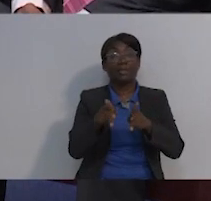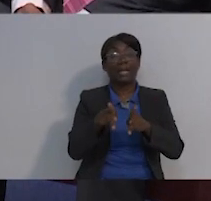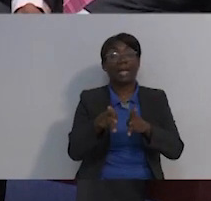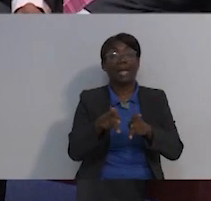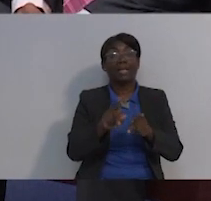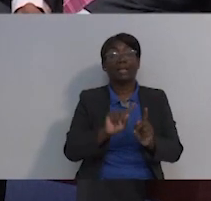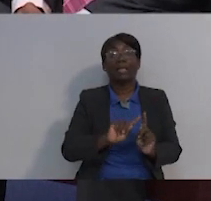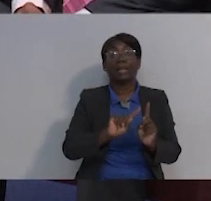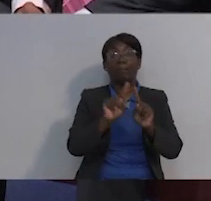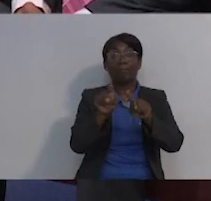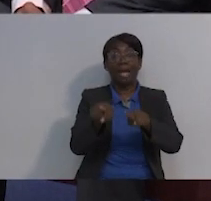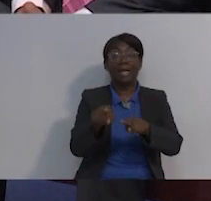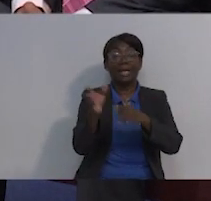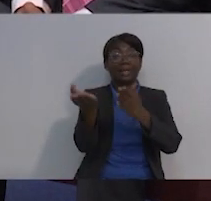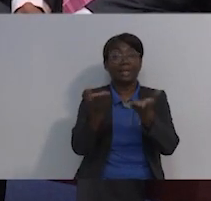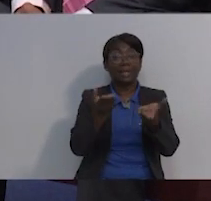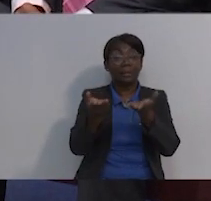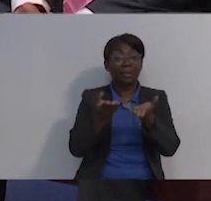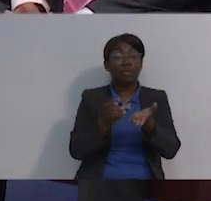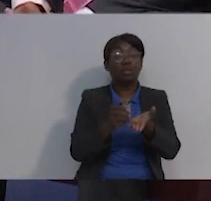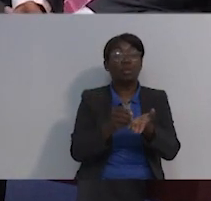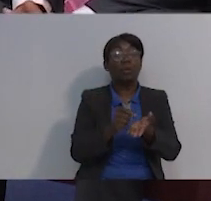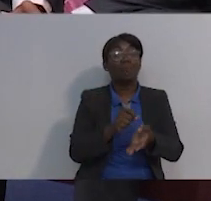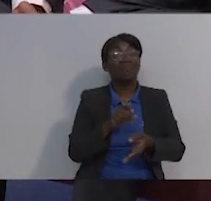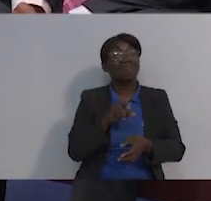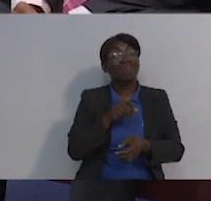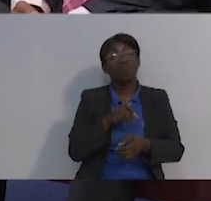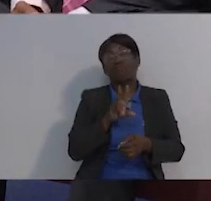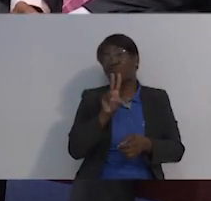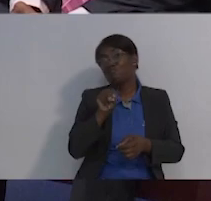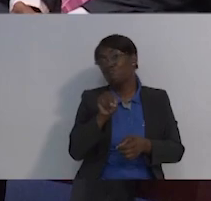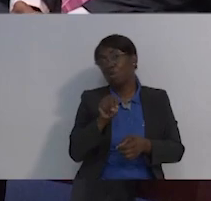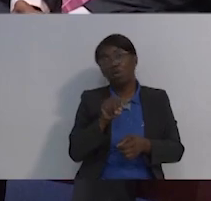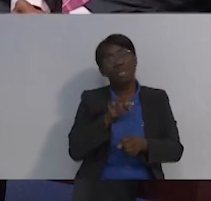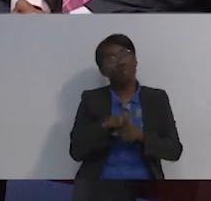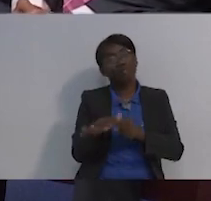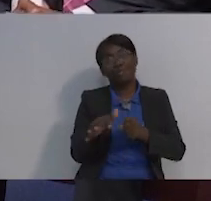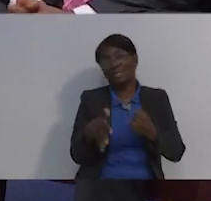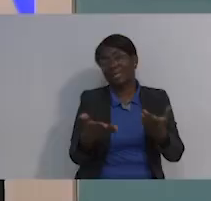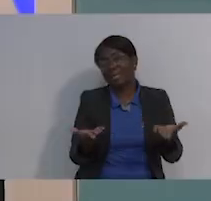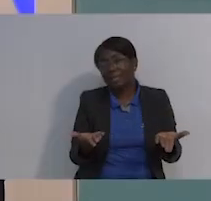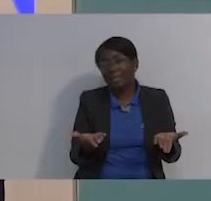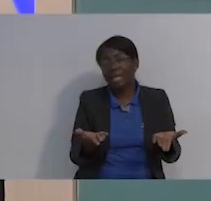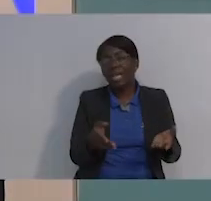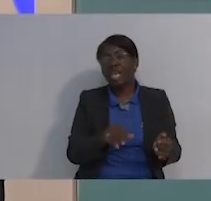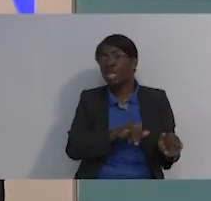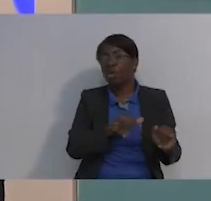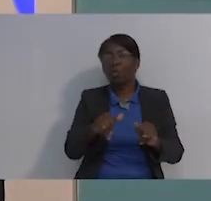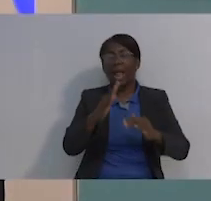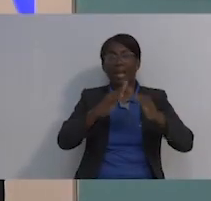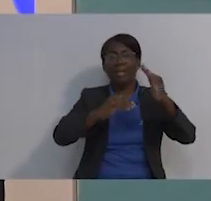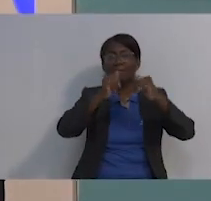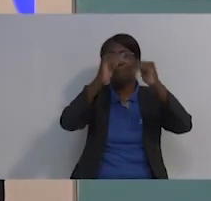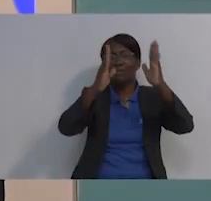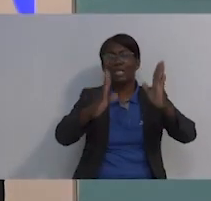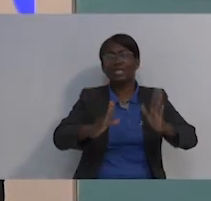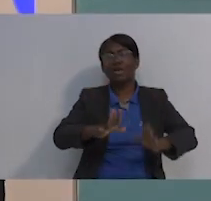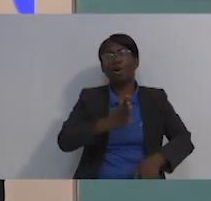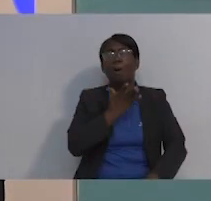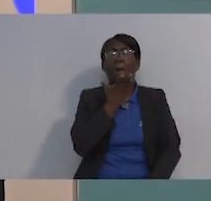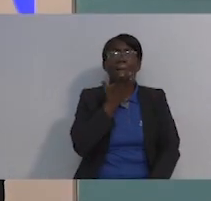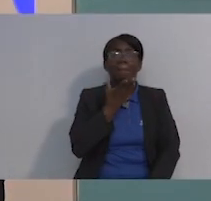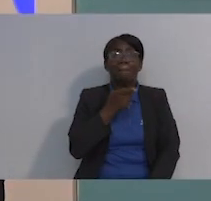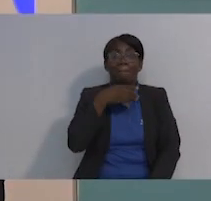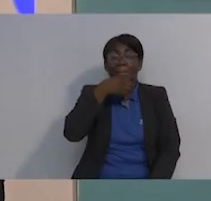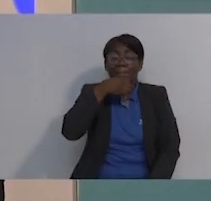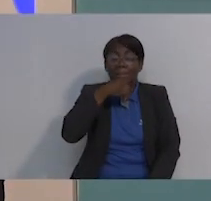personas que necesitan este servicio, no dan abasto, porque están en ese mismo edificio viejo de